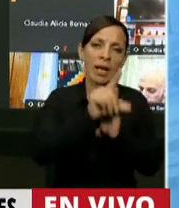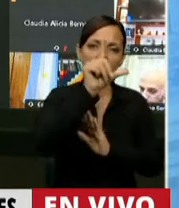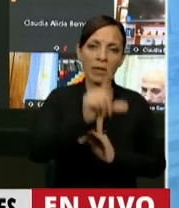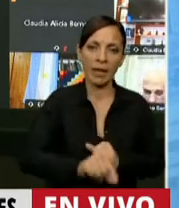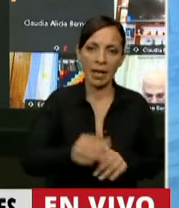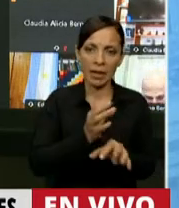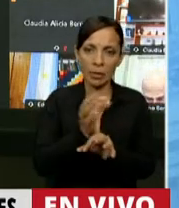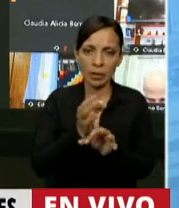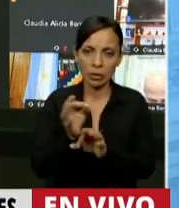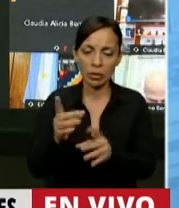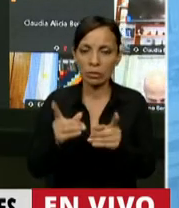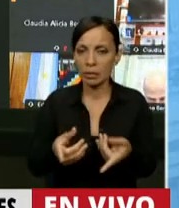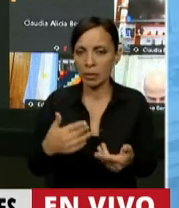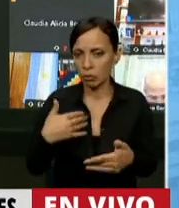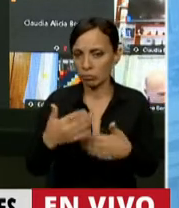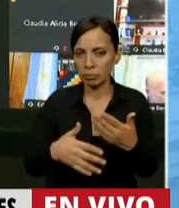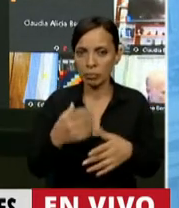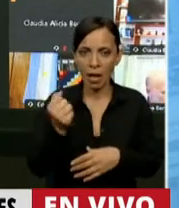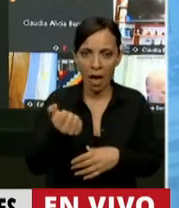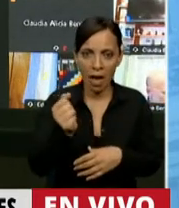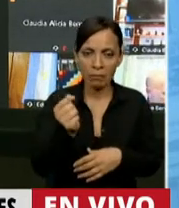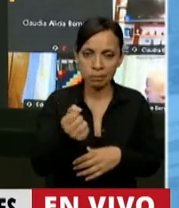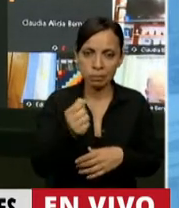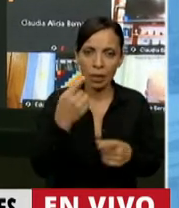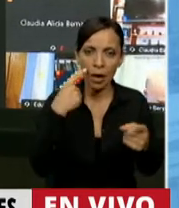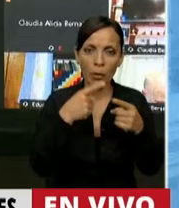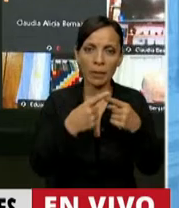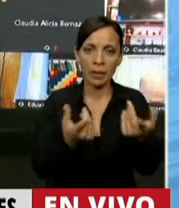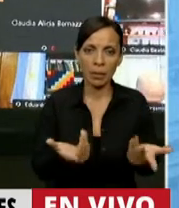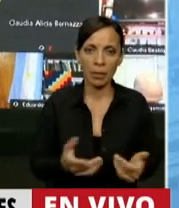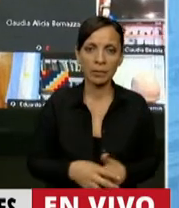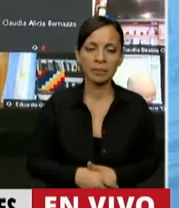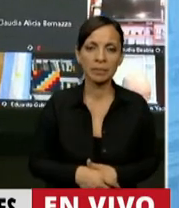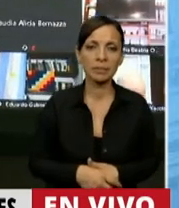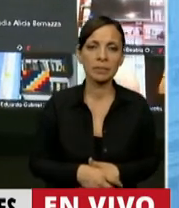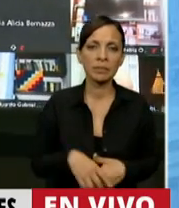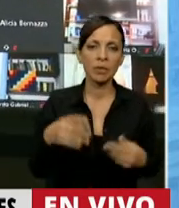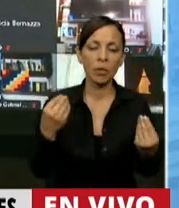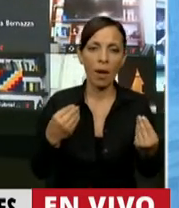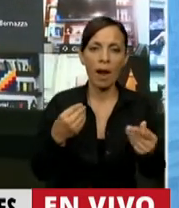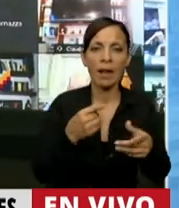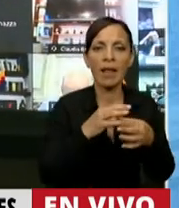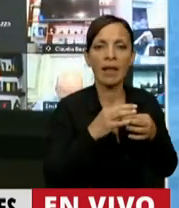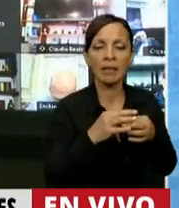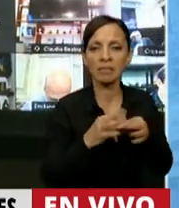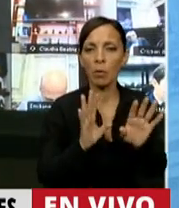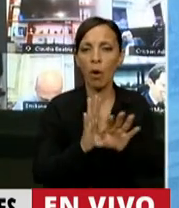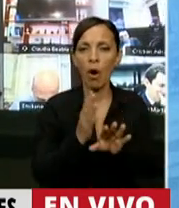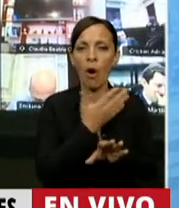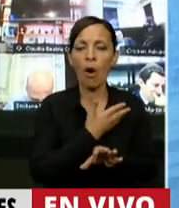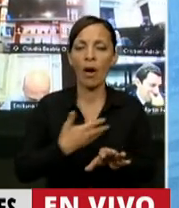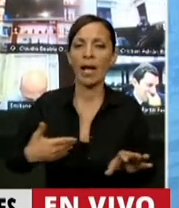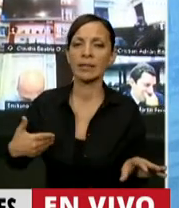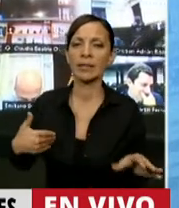sucesivamente, tenían un objetivo, que era liberar al Estado central, al Estado